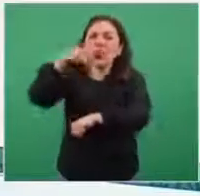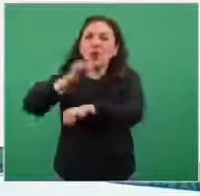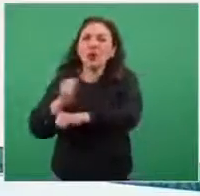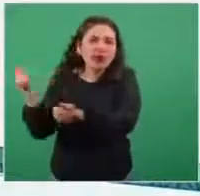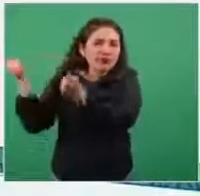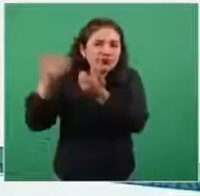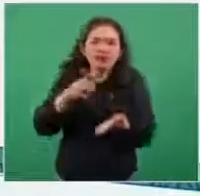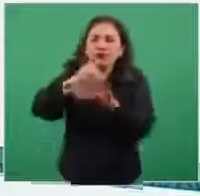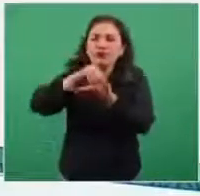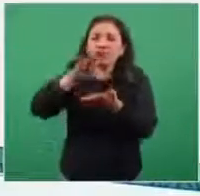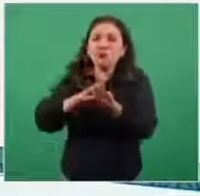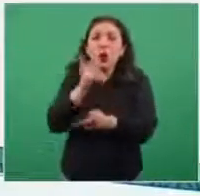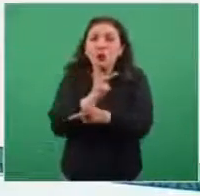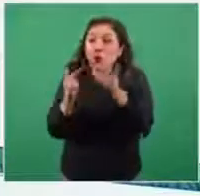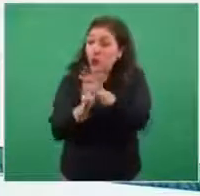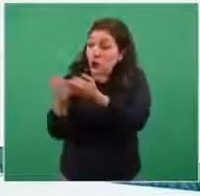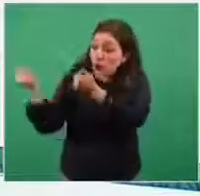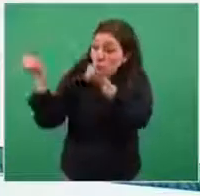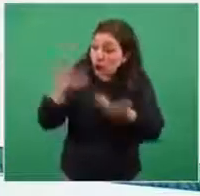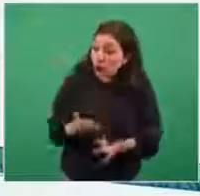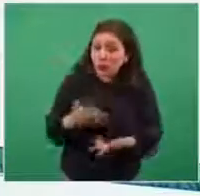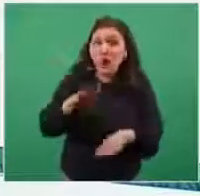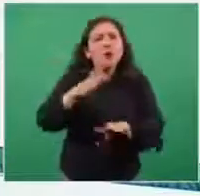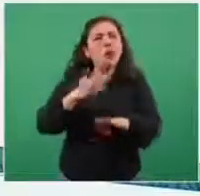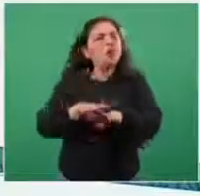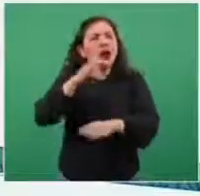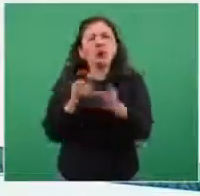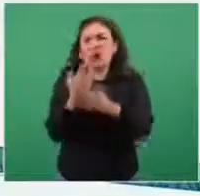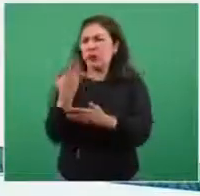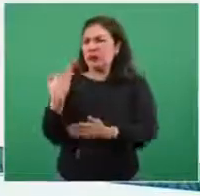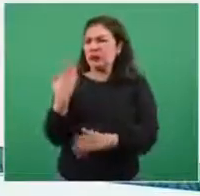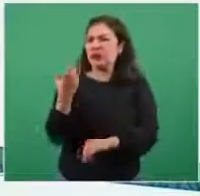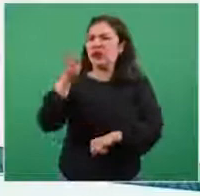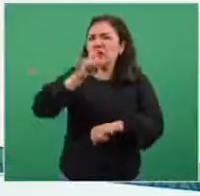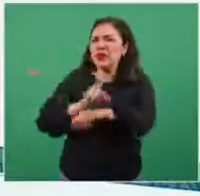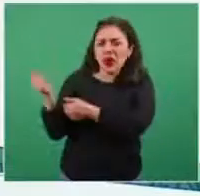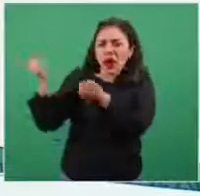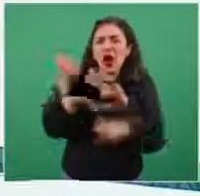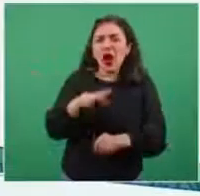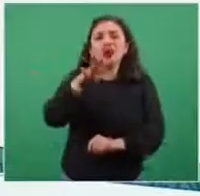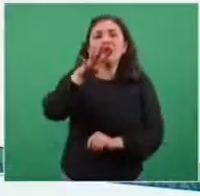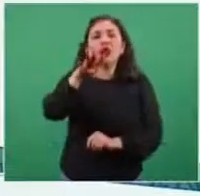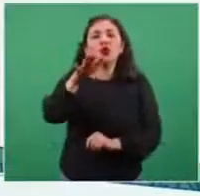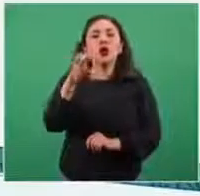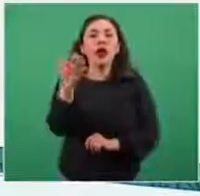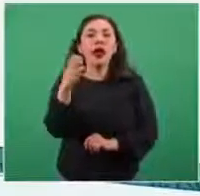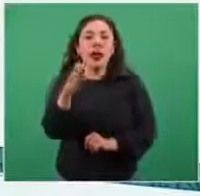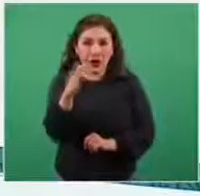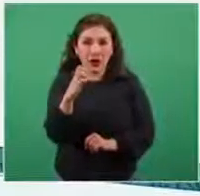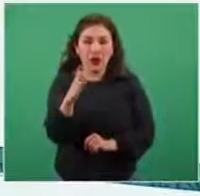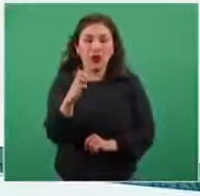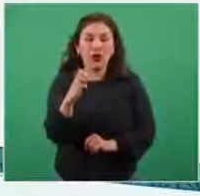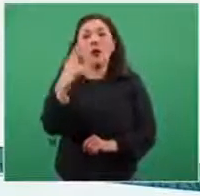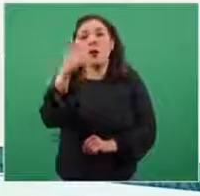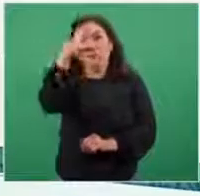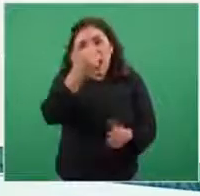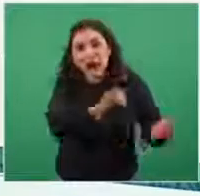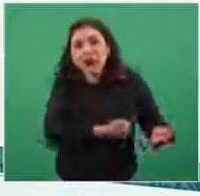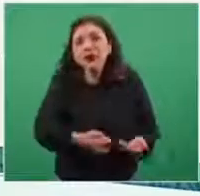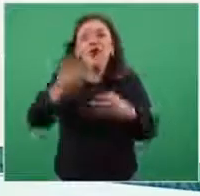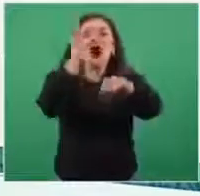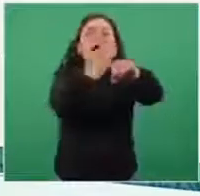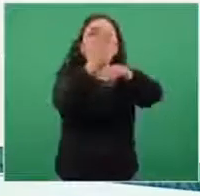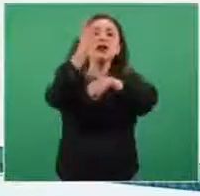pone rápidamente el producto. El embarque más reciente llegó el 19 de enero, se distribuyó a las entidades